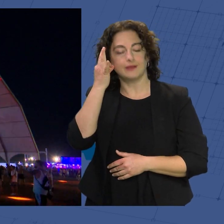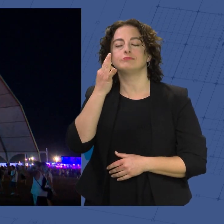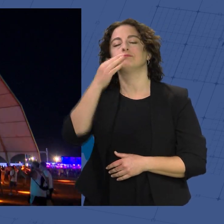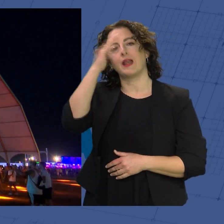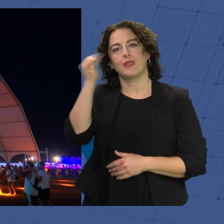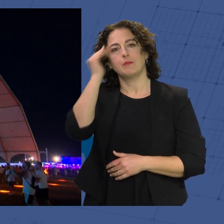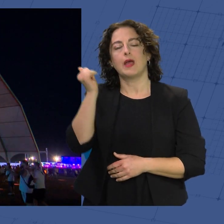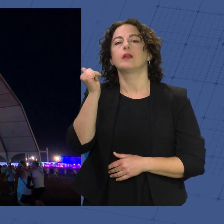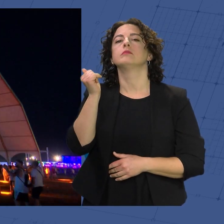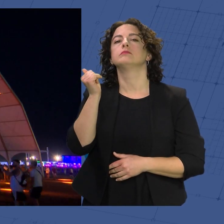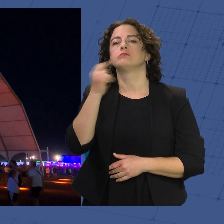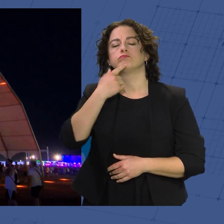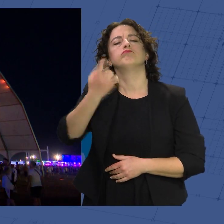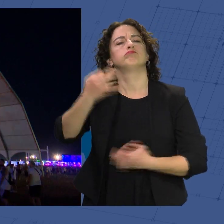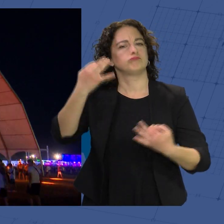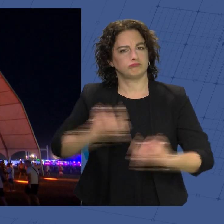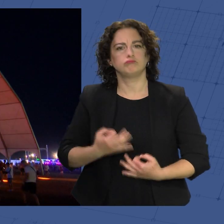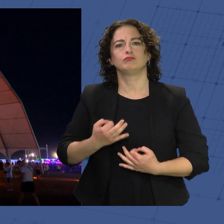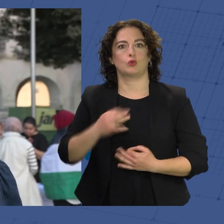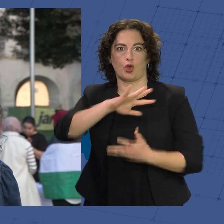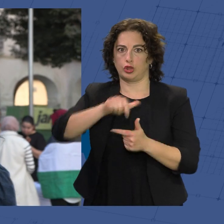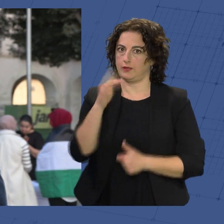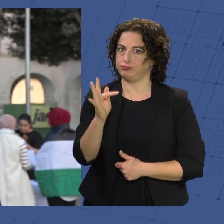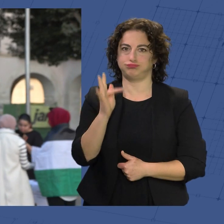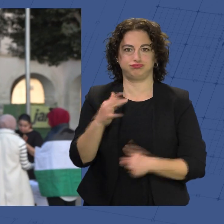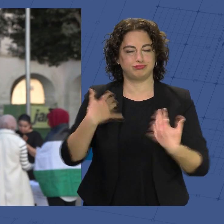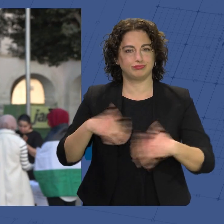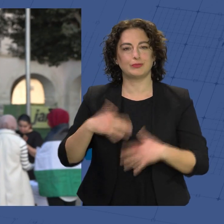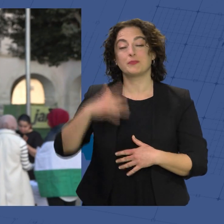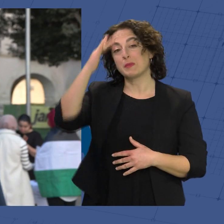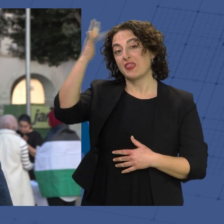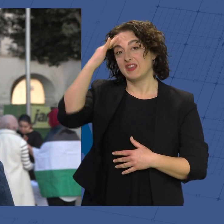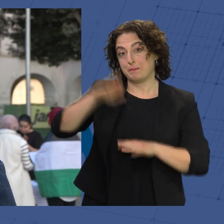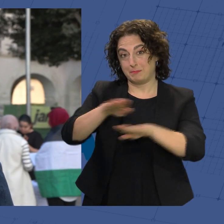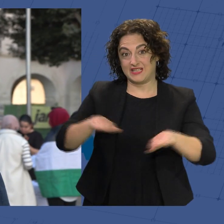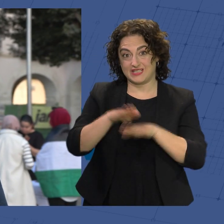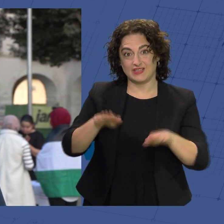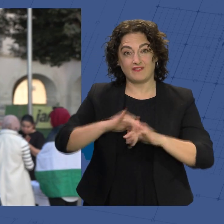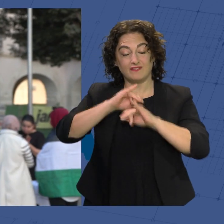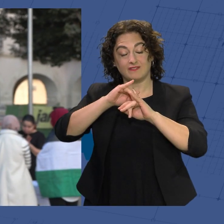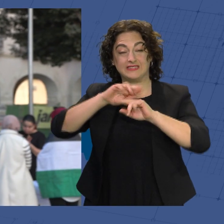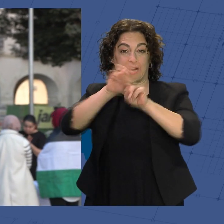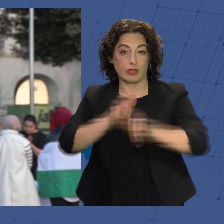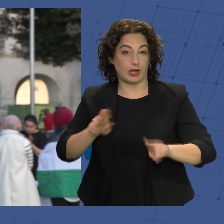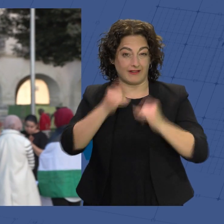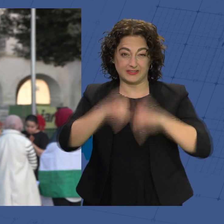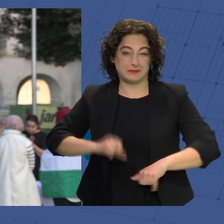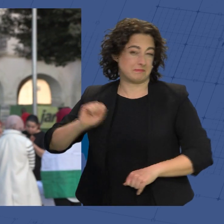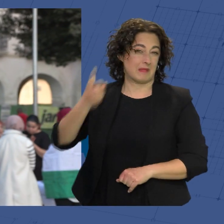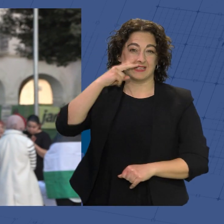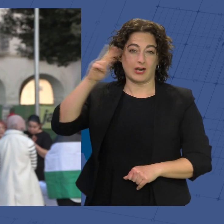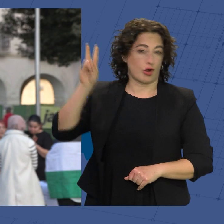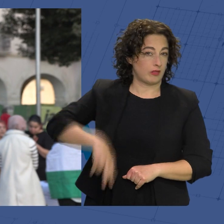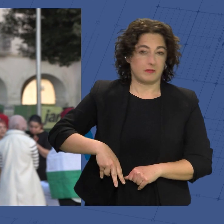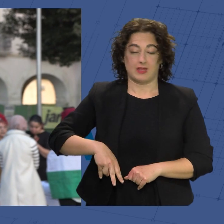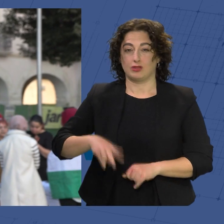Lamar Vázquez, asegura que es una gran noticia. El Dream Beach es uno de los festivales a nivel internacional que más reconocimiento tiene en su